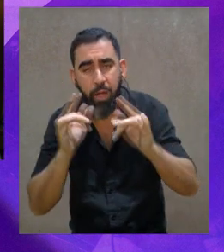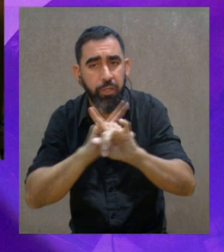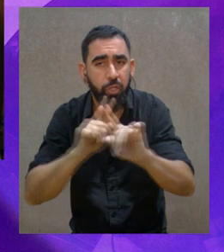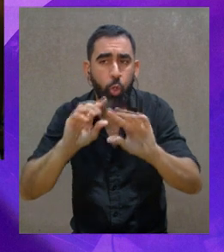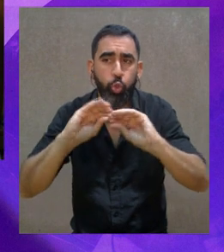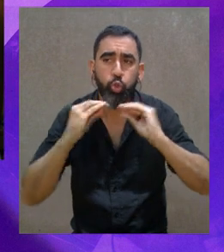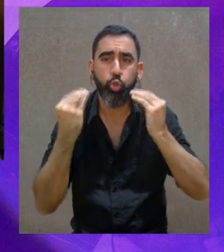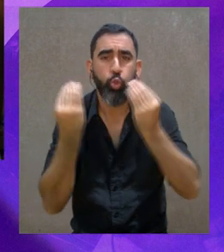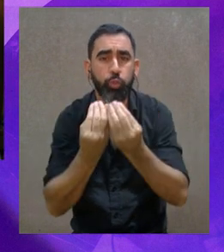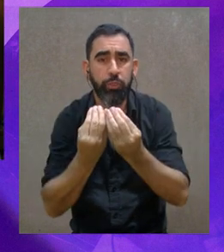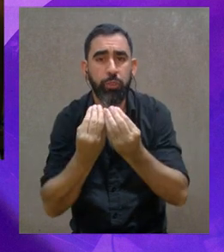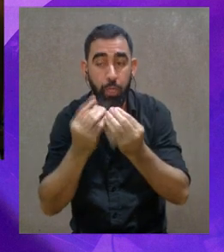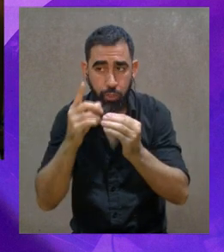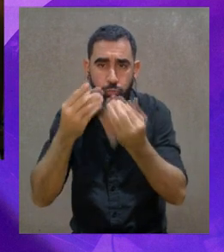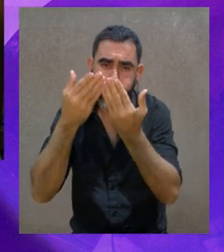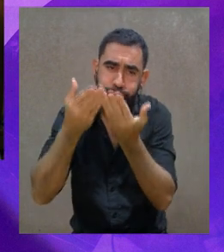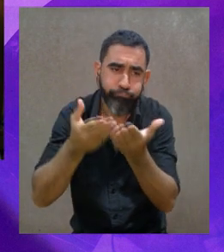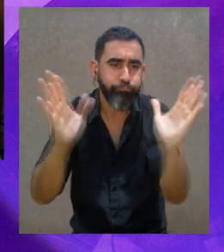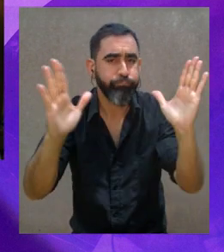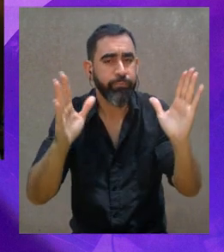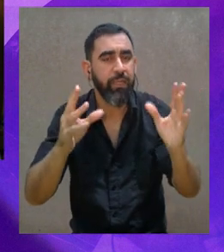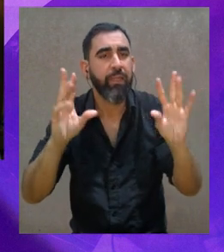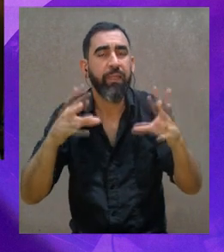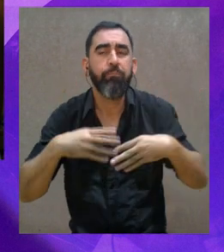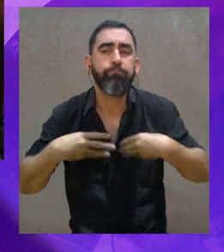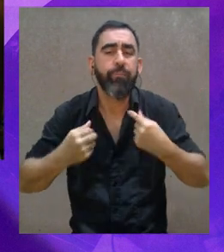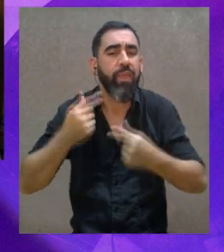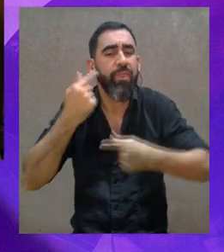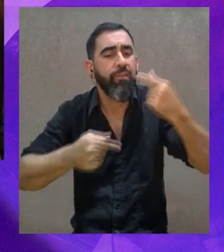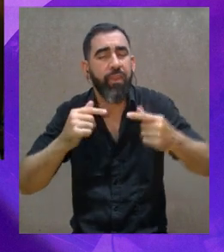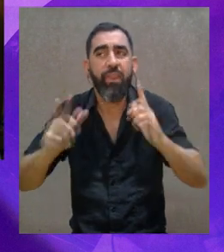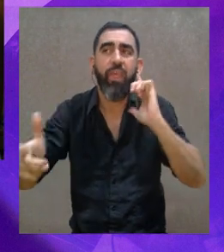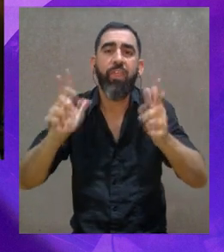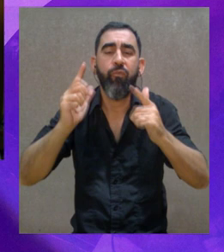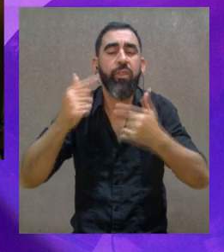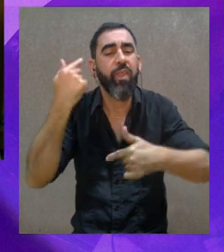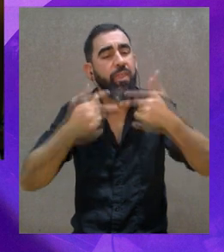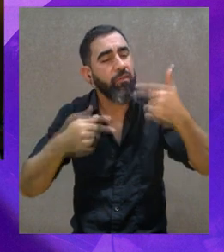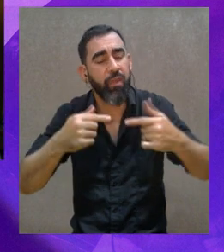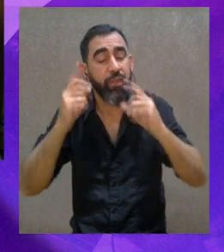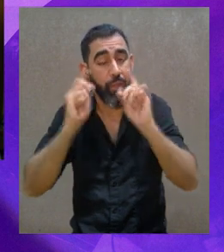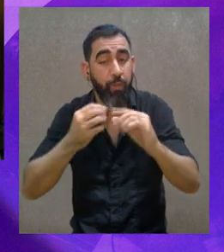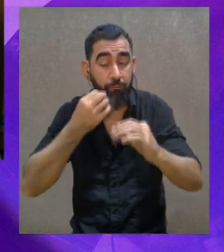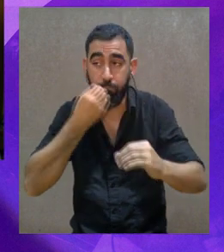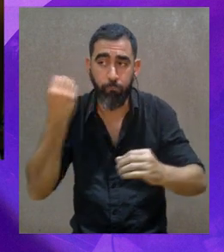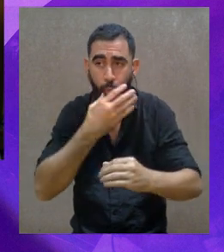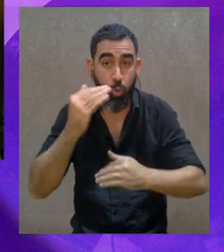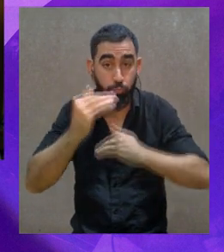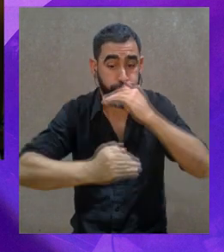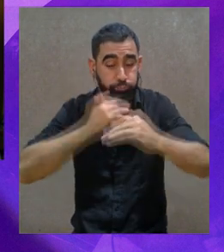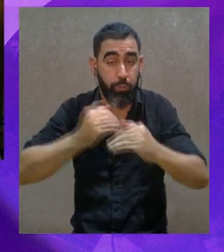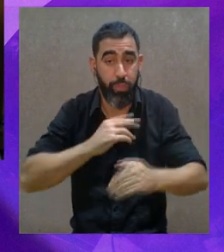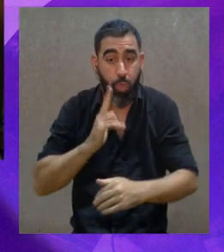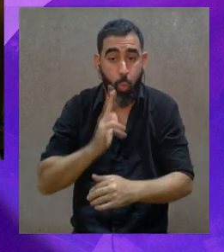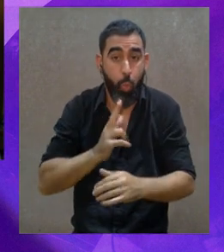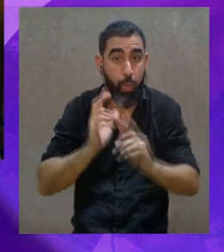el arte en su totalidad nos abre a un universo sensorial y de disfrute que realmente nos genera un desarrollo